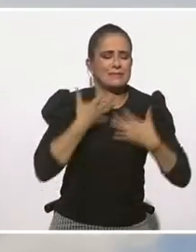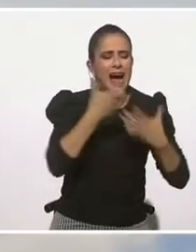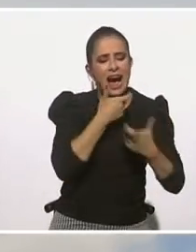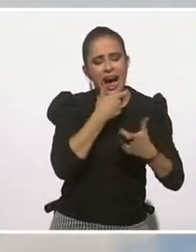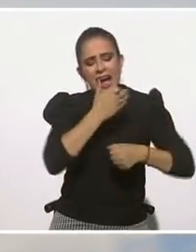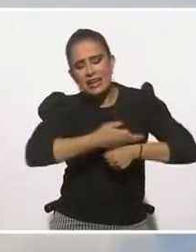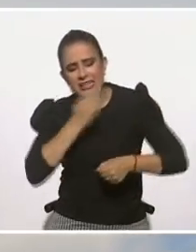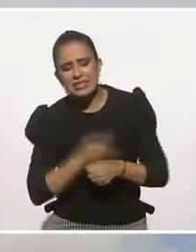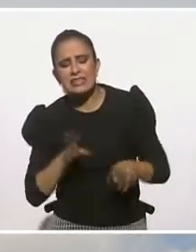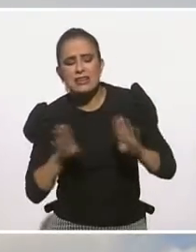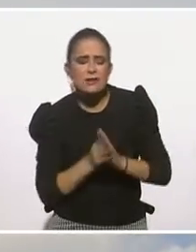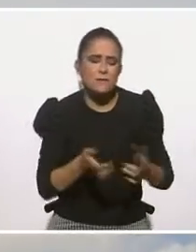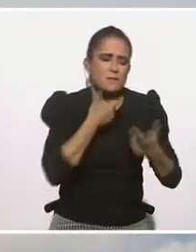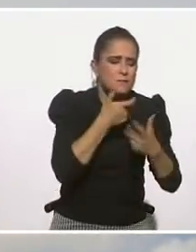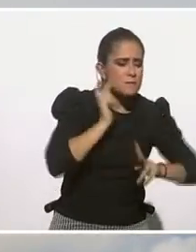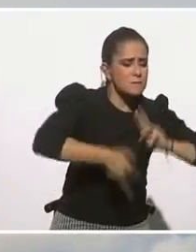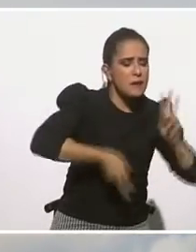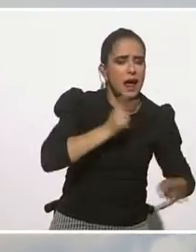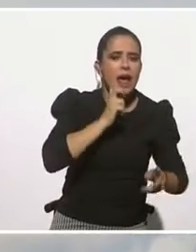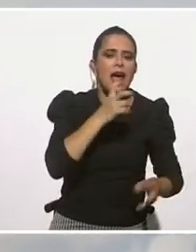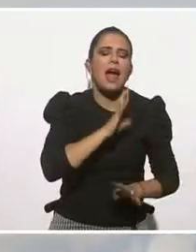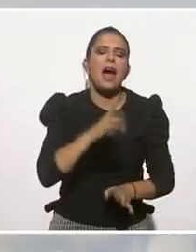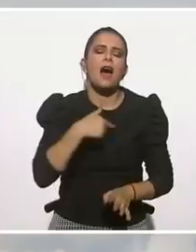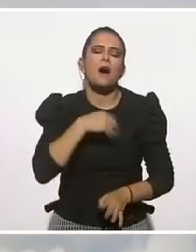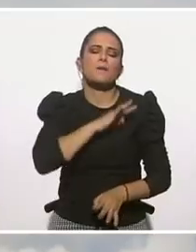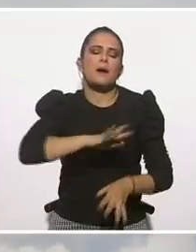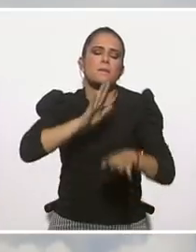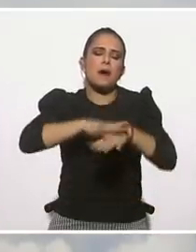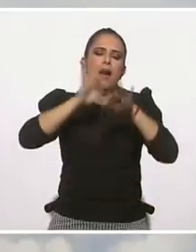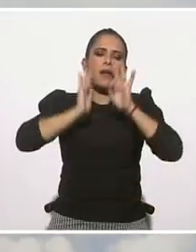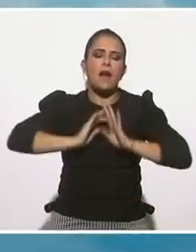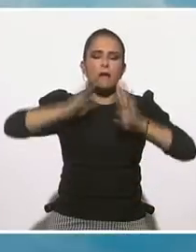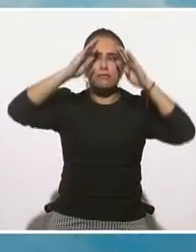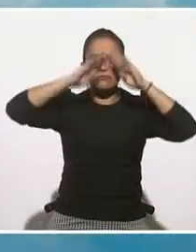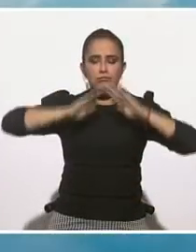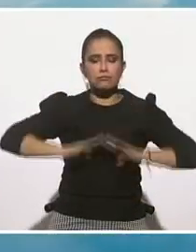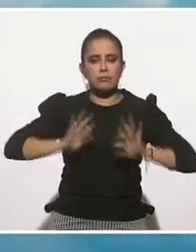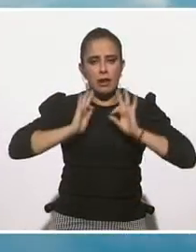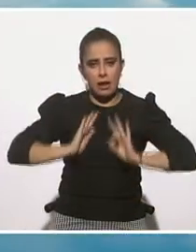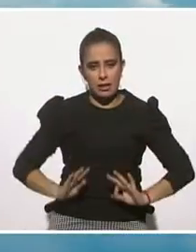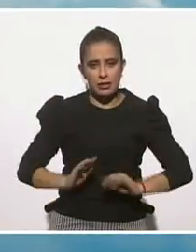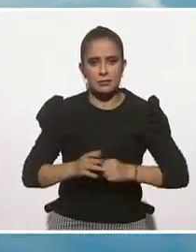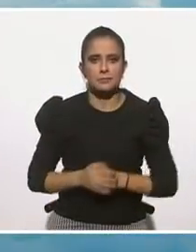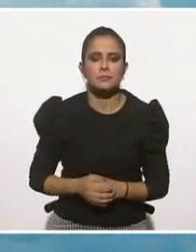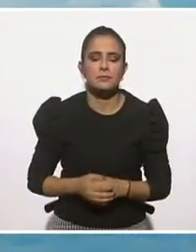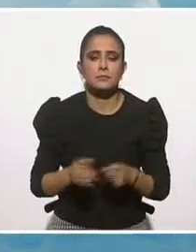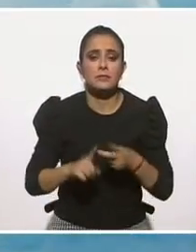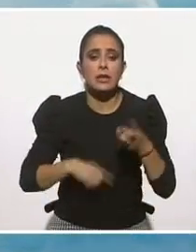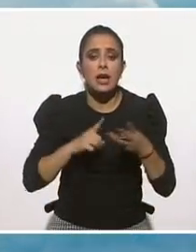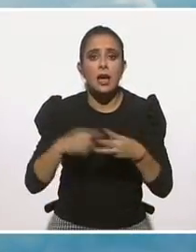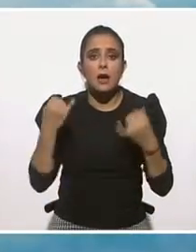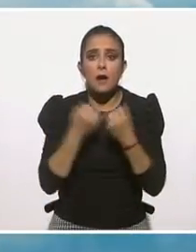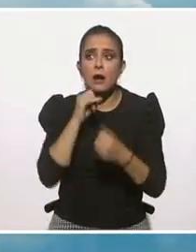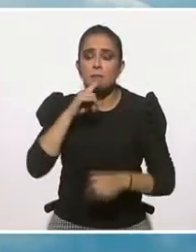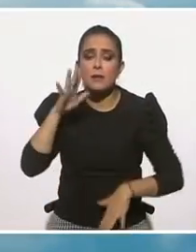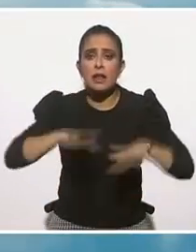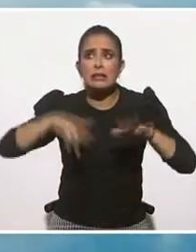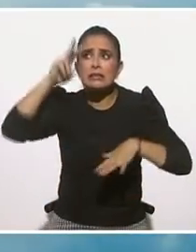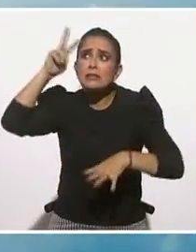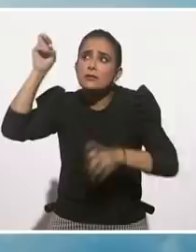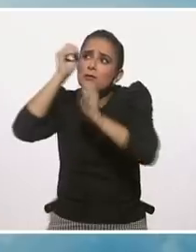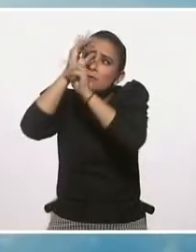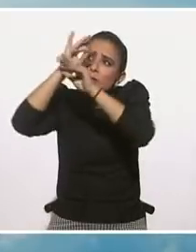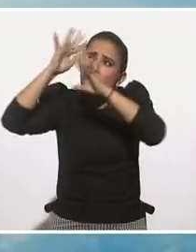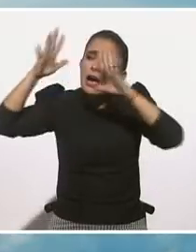permite soportar lo insoportable. Según Cyril Nik, el ensueño da una loca esperanza. La ensoñación está